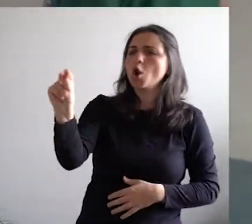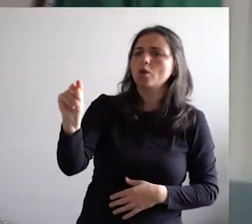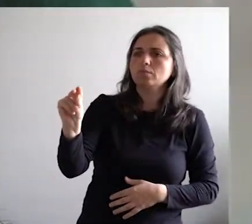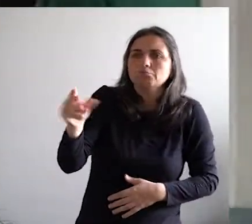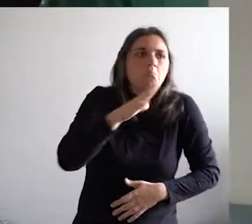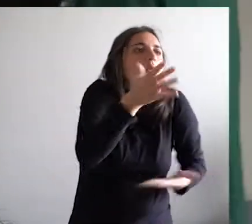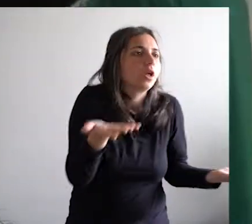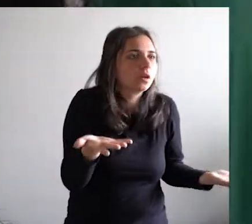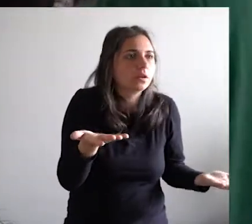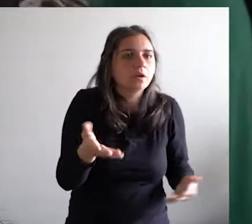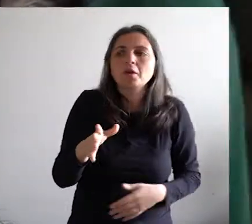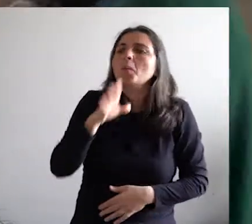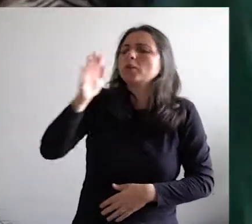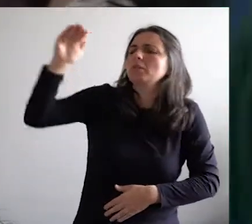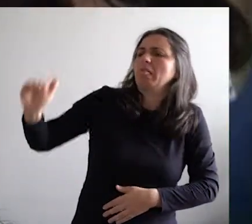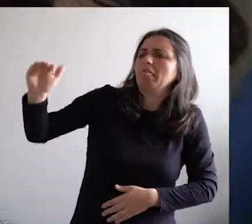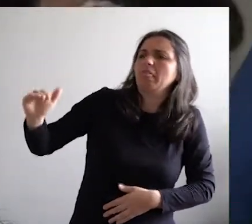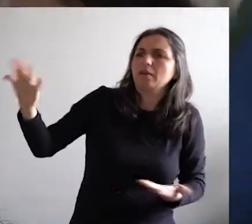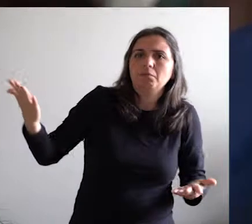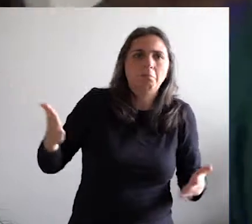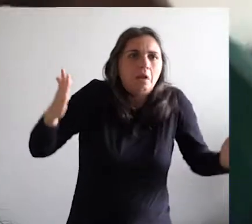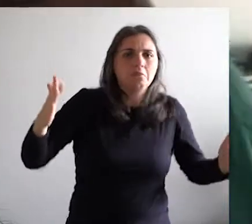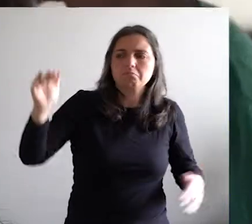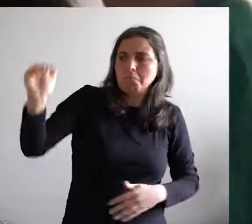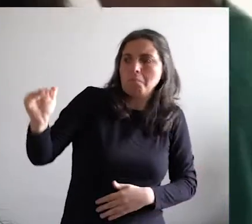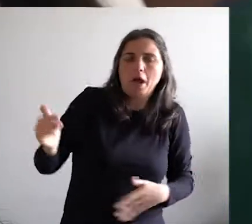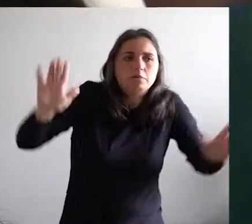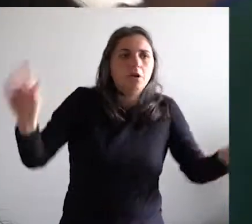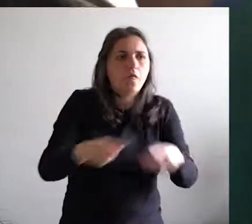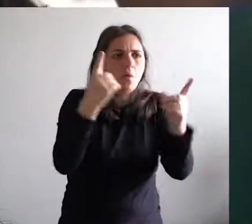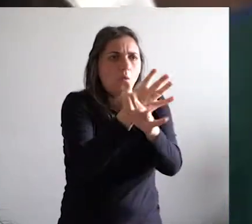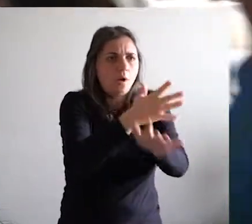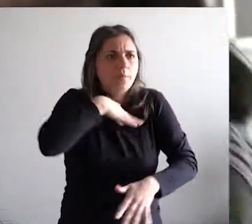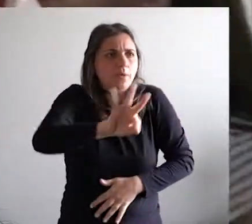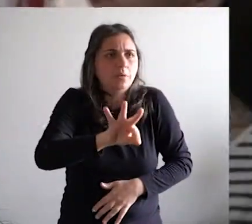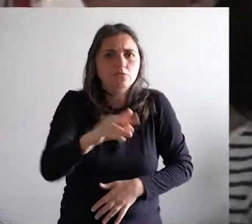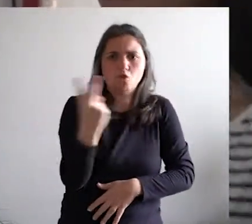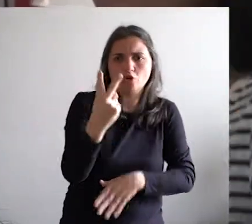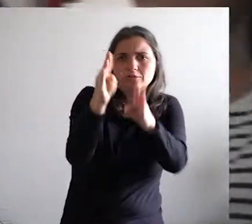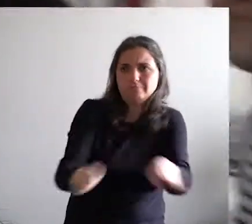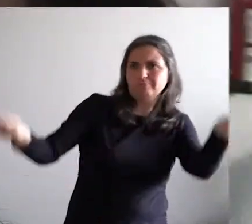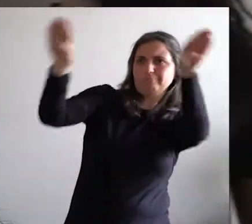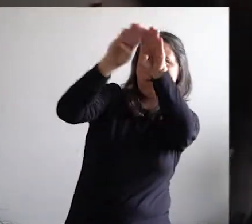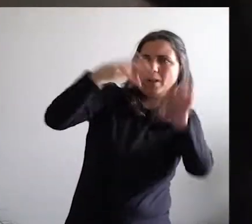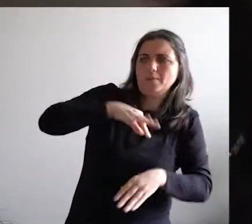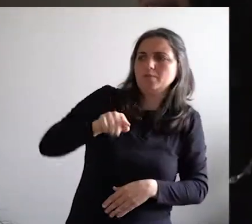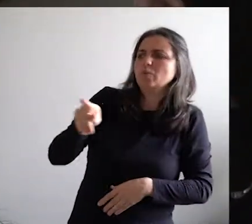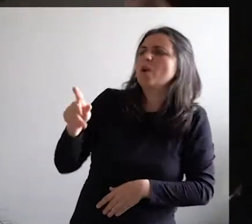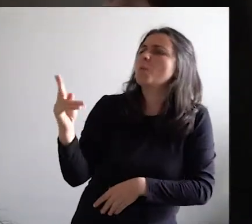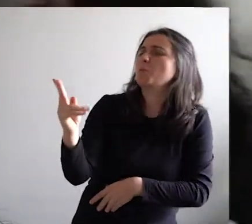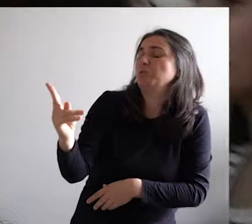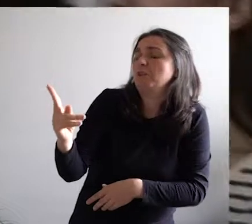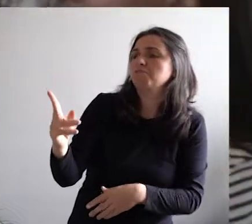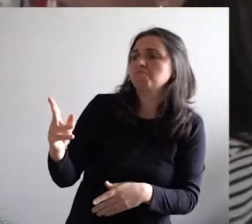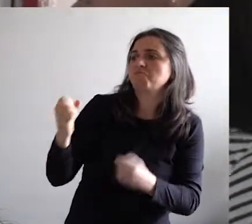No, porque son muy bajas. Pero lo de ser bajas no implica que no puedan jugar. Y yo soy tan alta como tú. Pero tenemos muy poca fuerza.